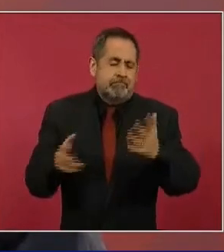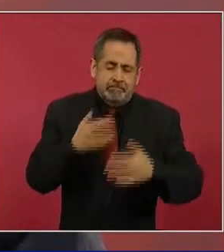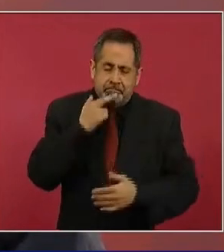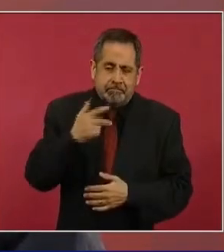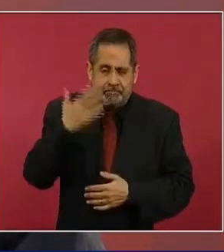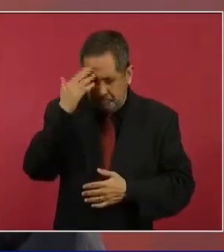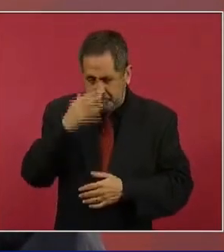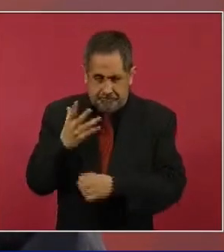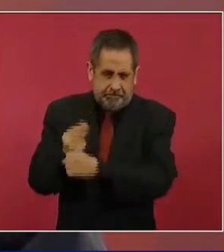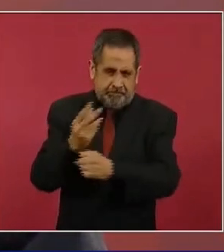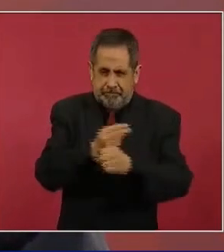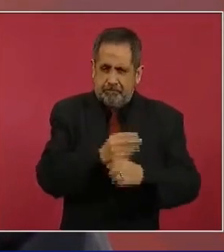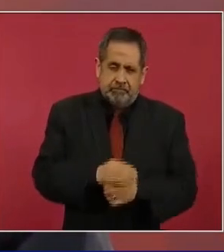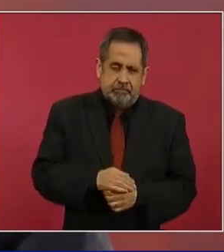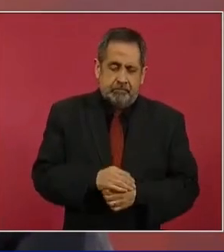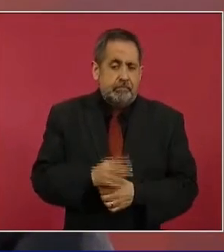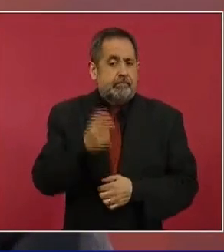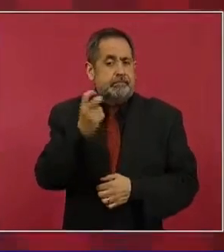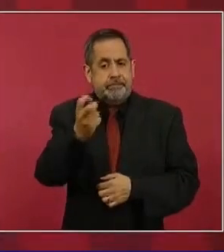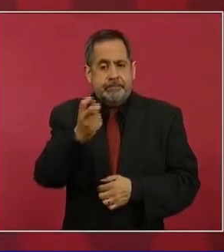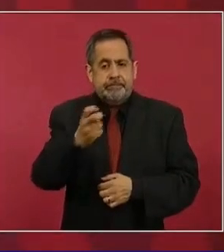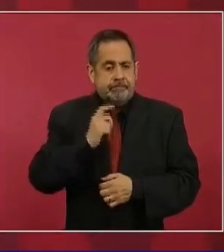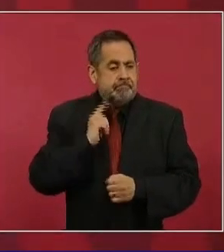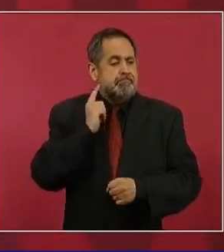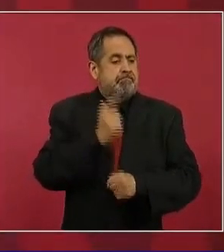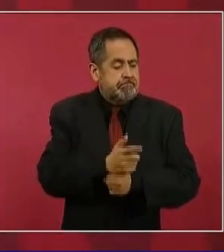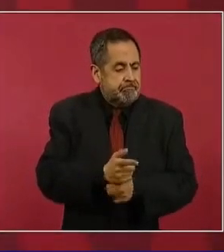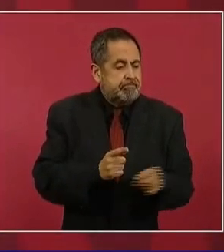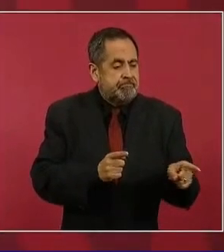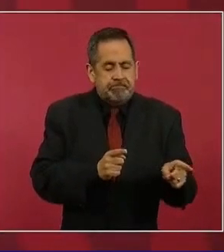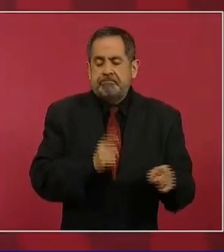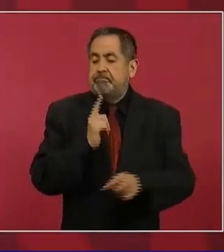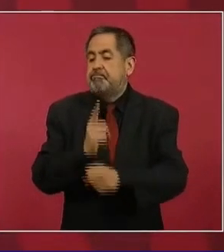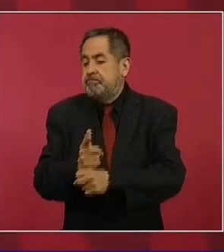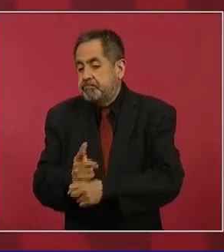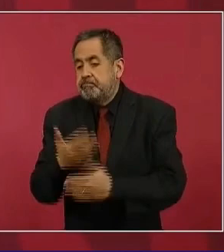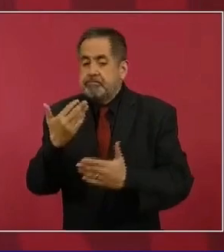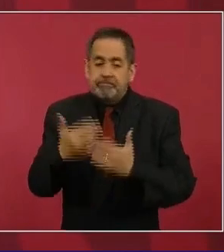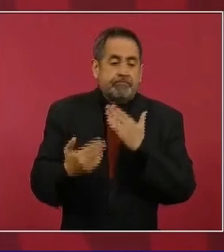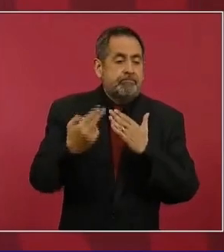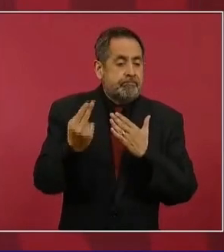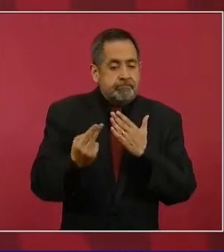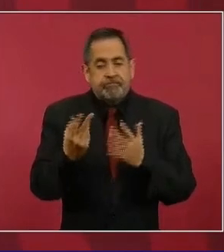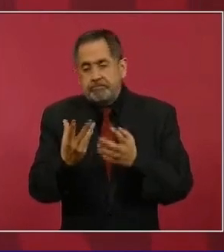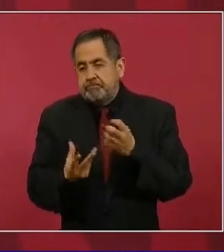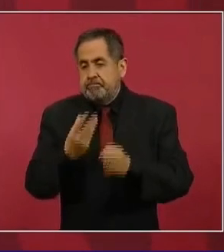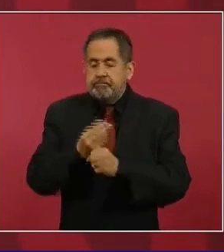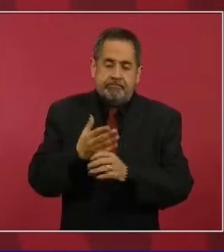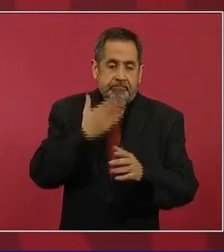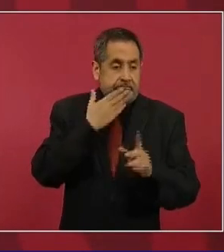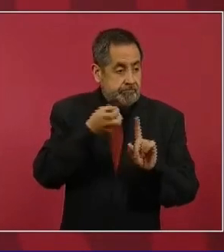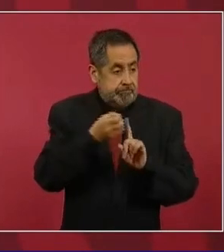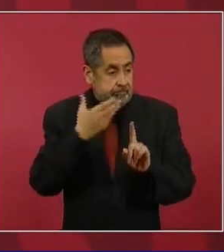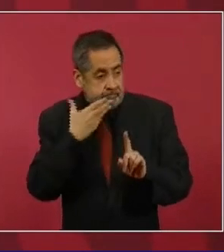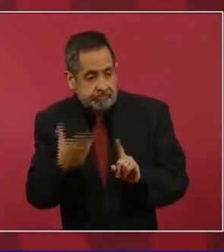ahí es donde se da uno cuenta si